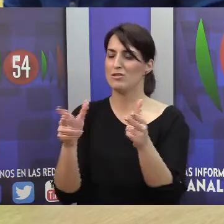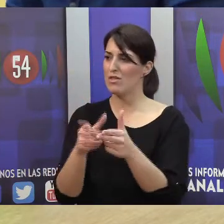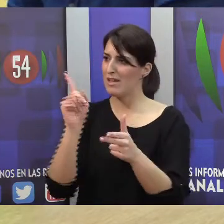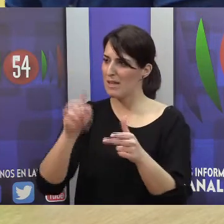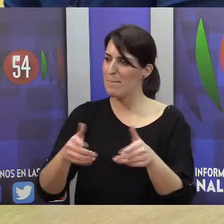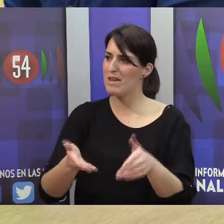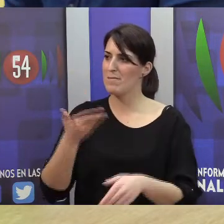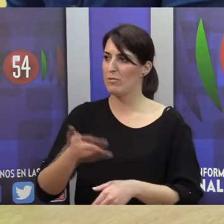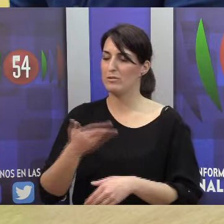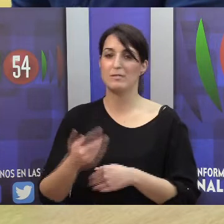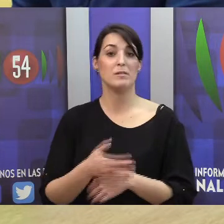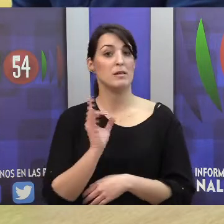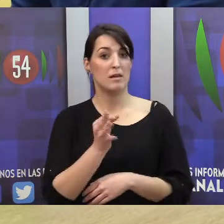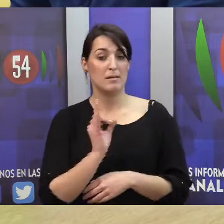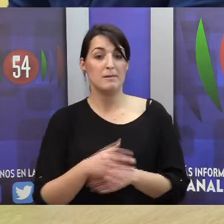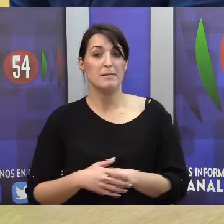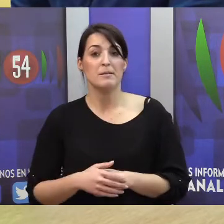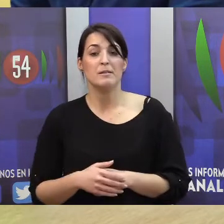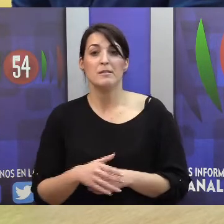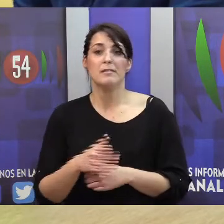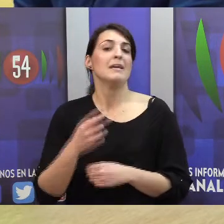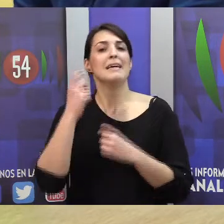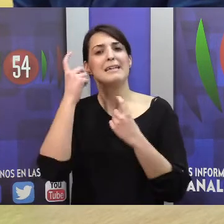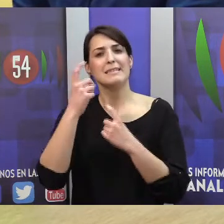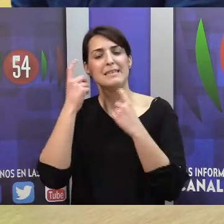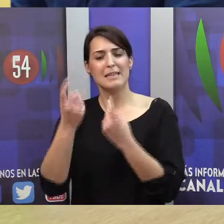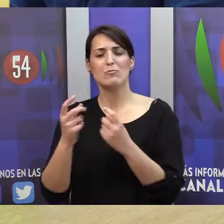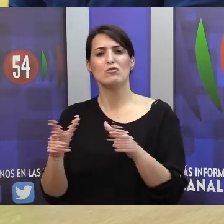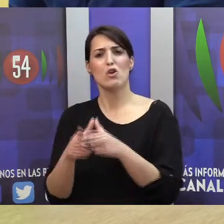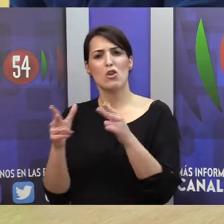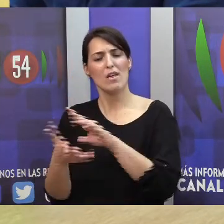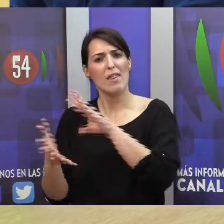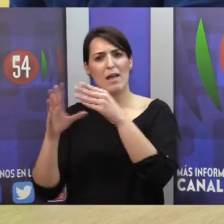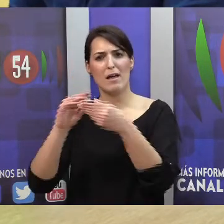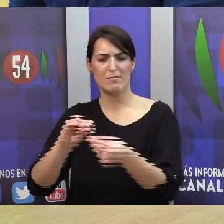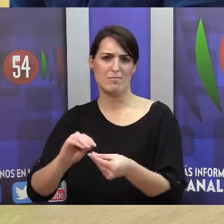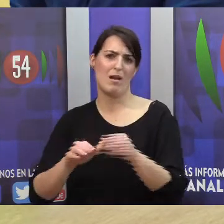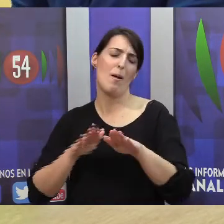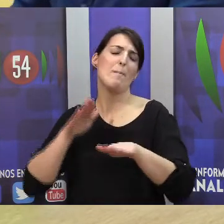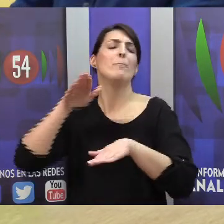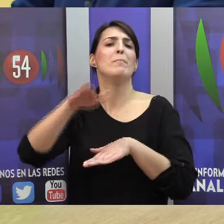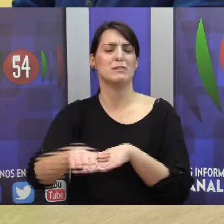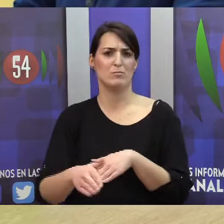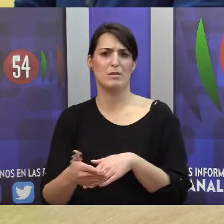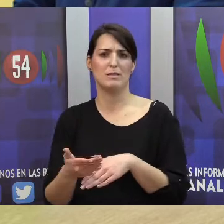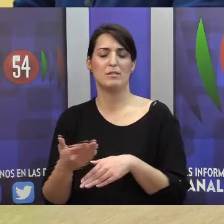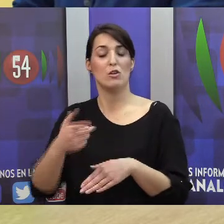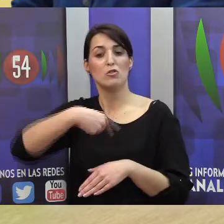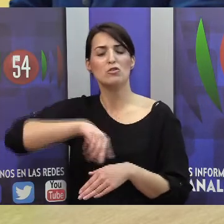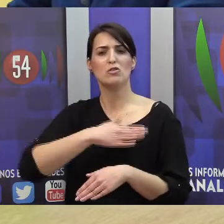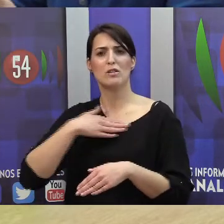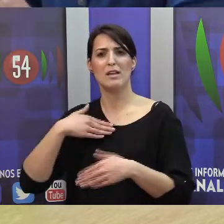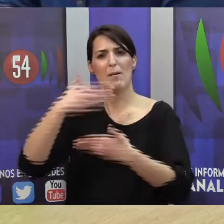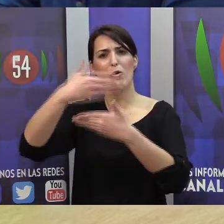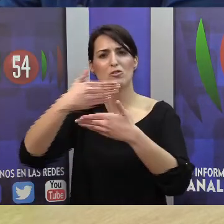pretende dar un paso por delante de lo que es el entorno social, y lo que queríamos era romper el aislamiento, y para romper el aislamiento hay que